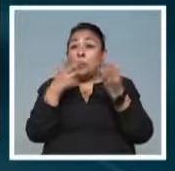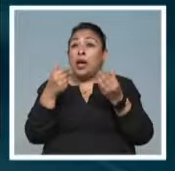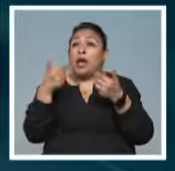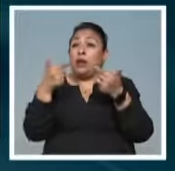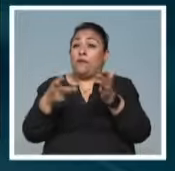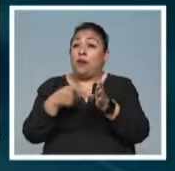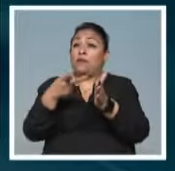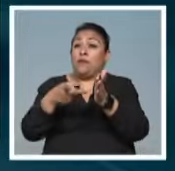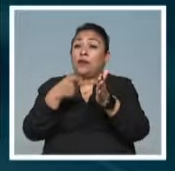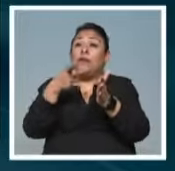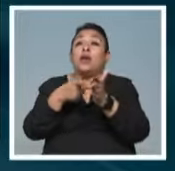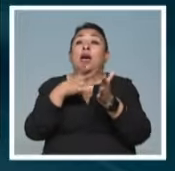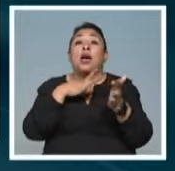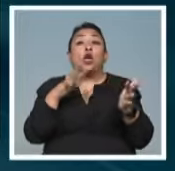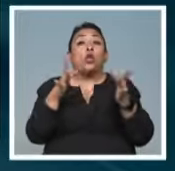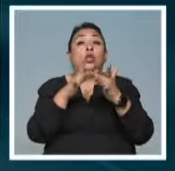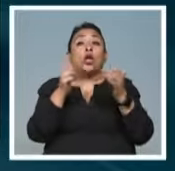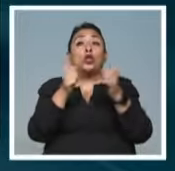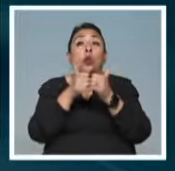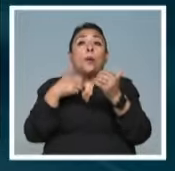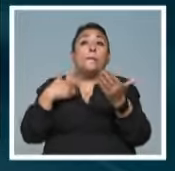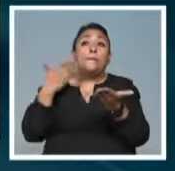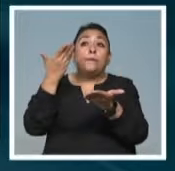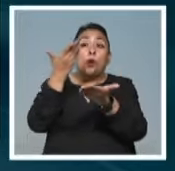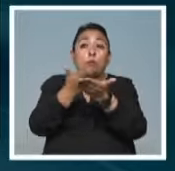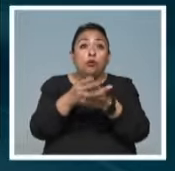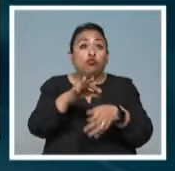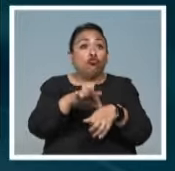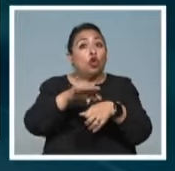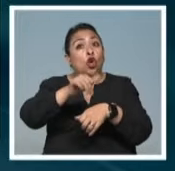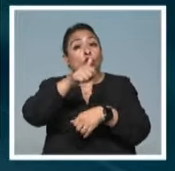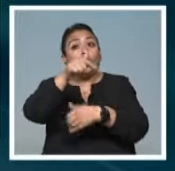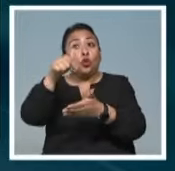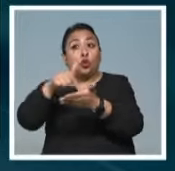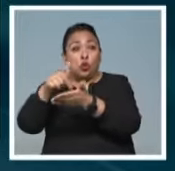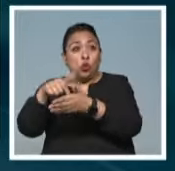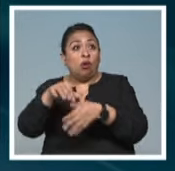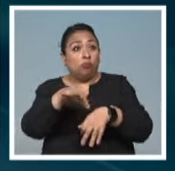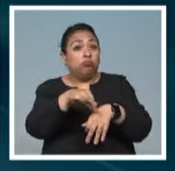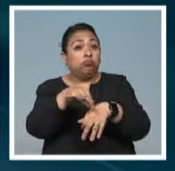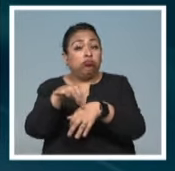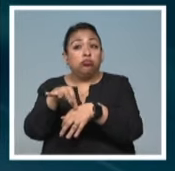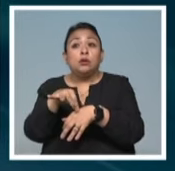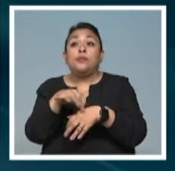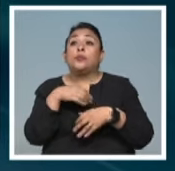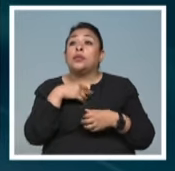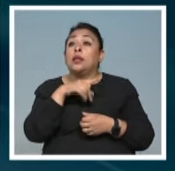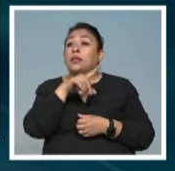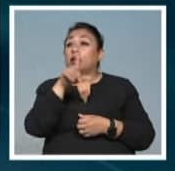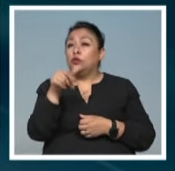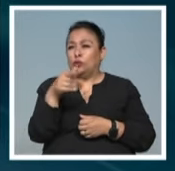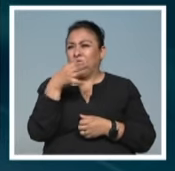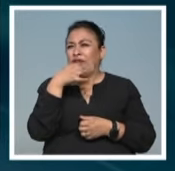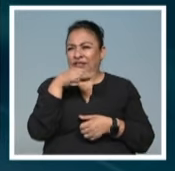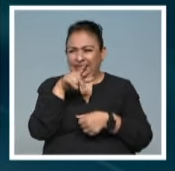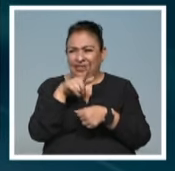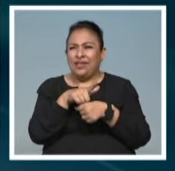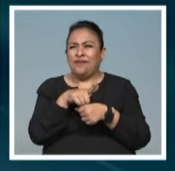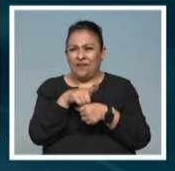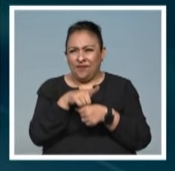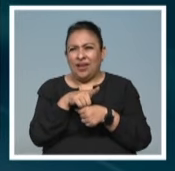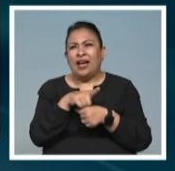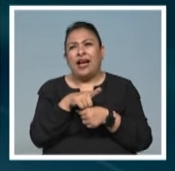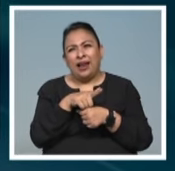generaciones han tenido contacto con propuestas y realidades de otras latitudes. Cuatro años después de que el festival estaba,